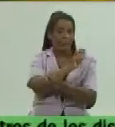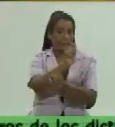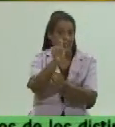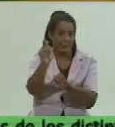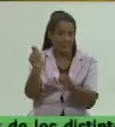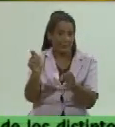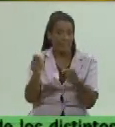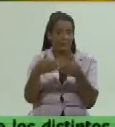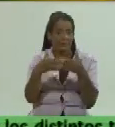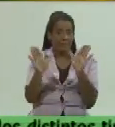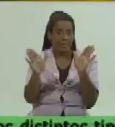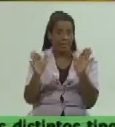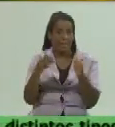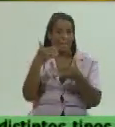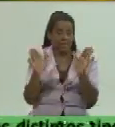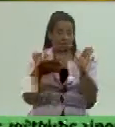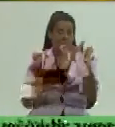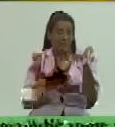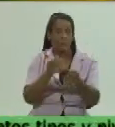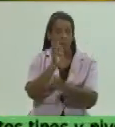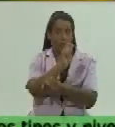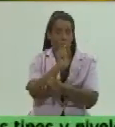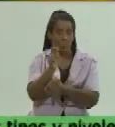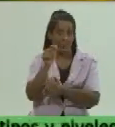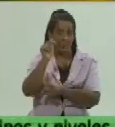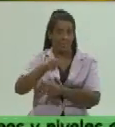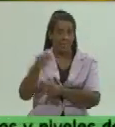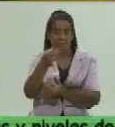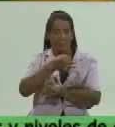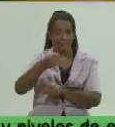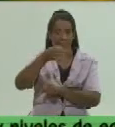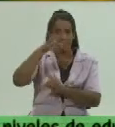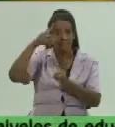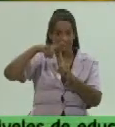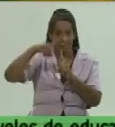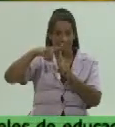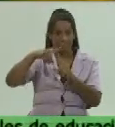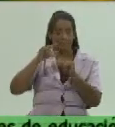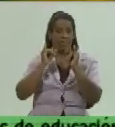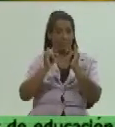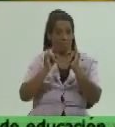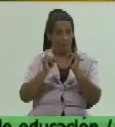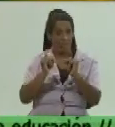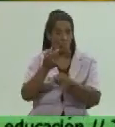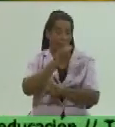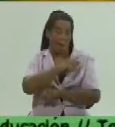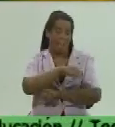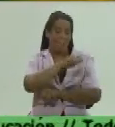del proceso docente educativo aquí en el municipio de Las Tulas y es una información también que le damos al pueblo para que